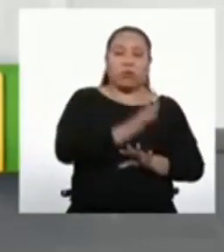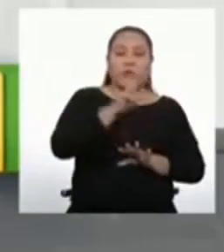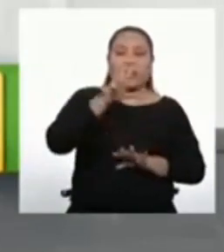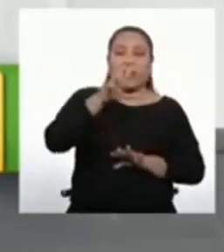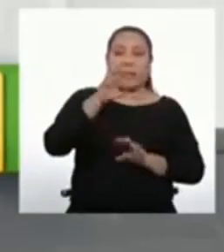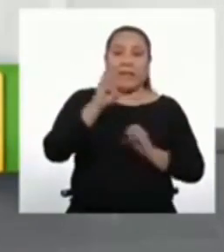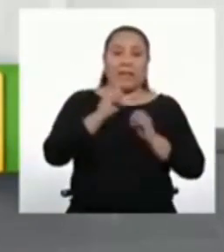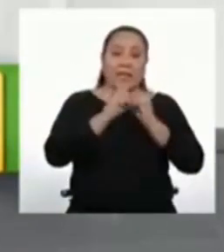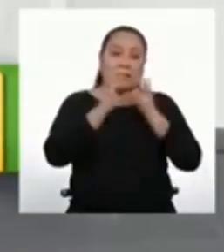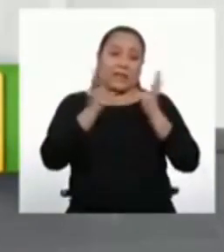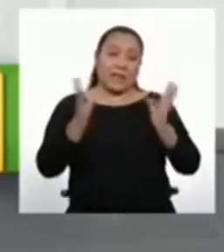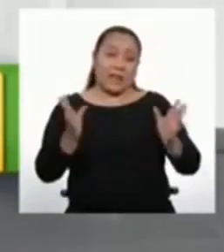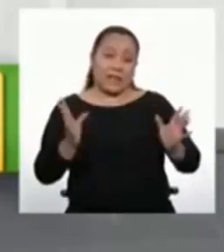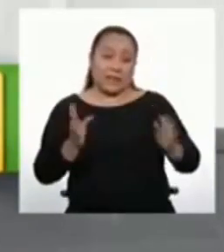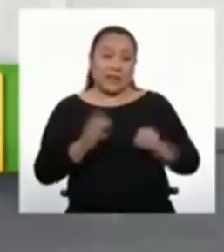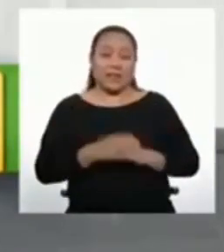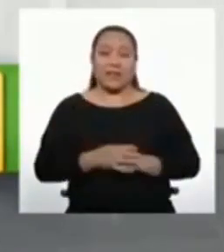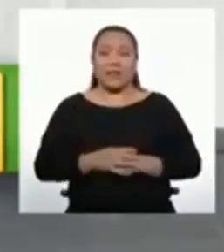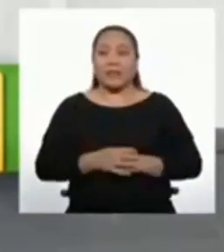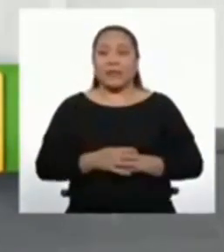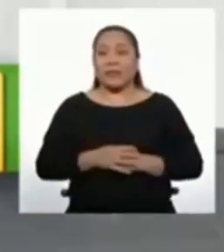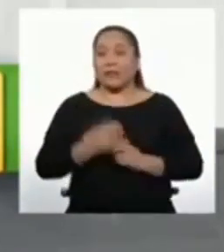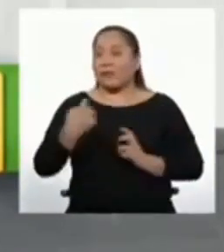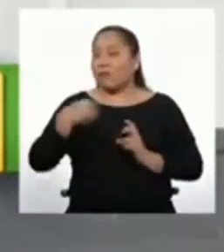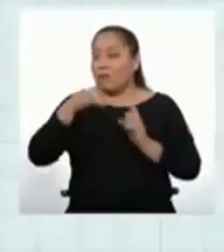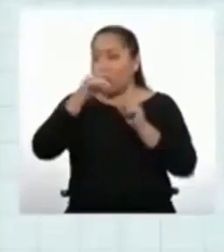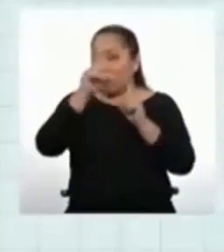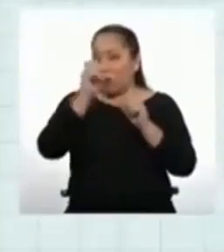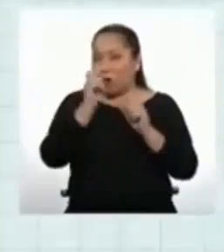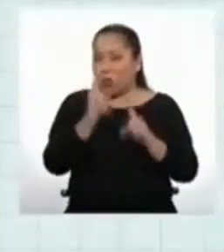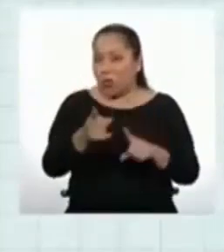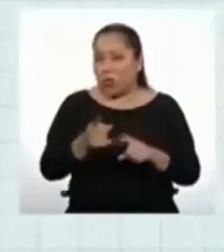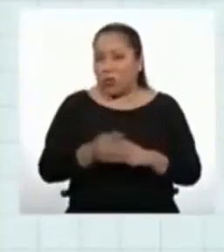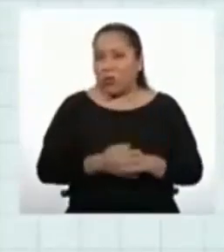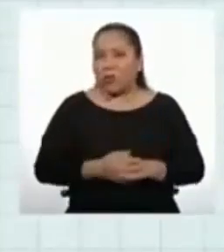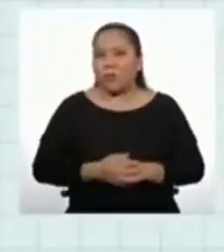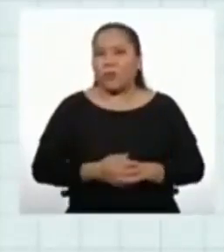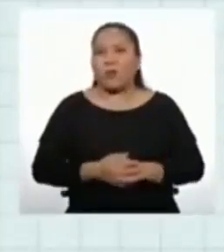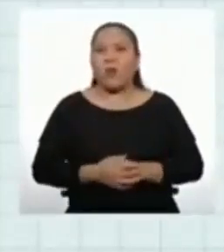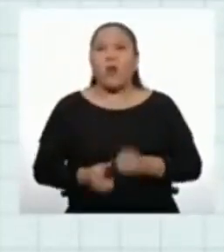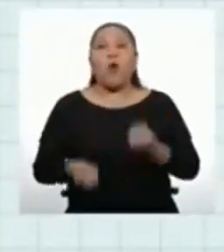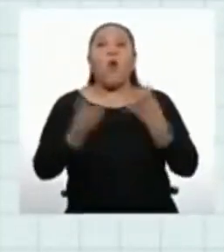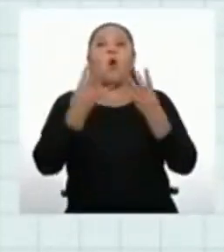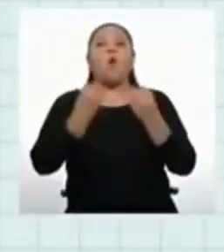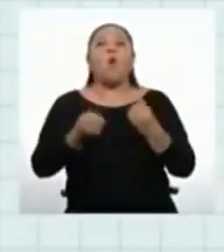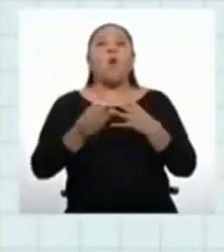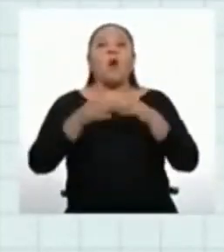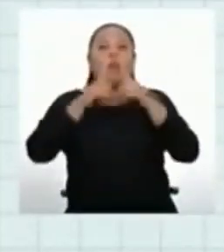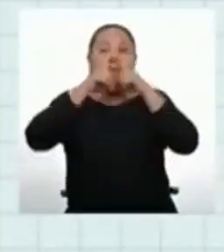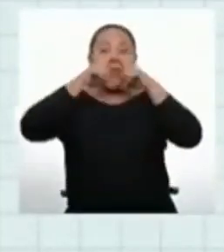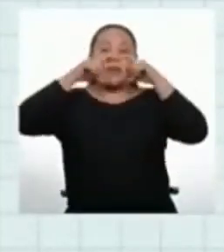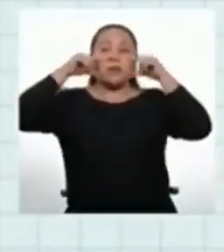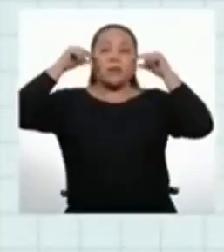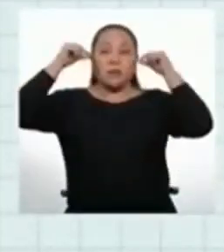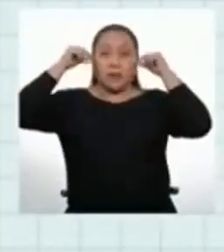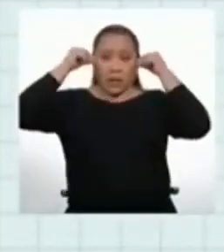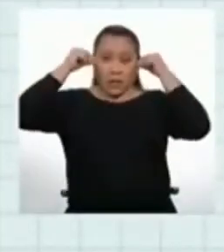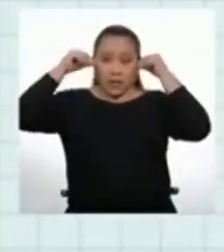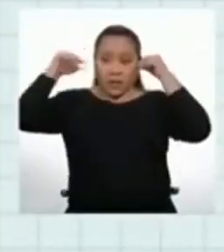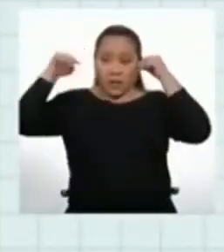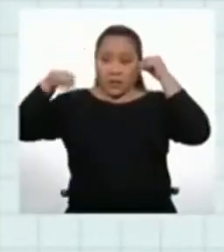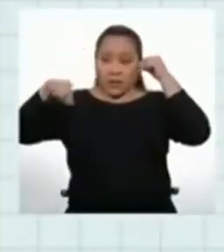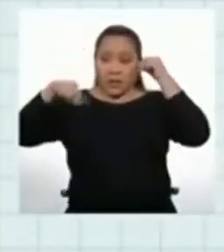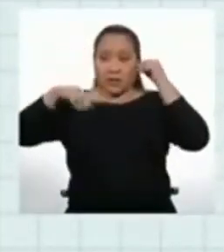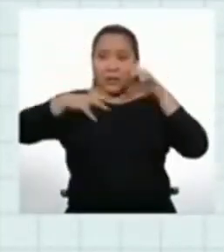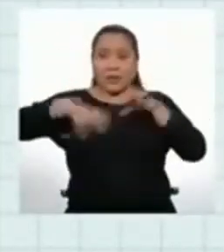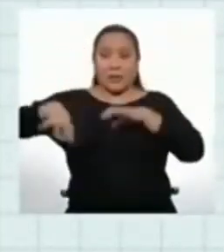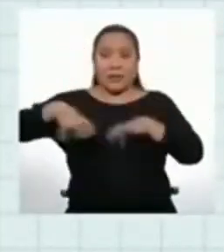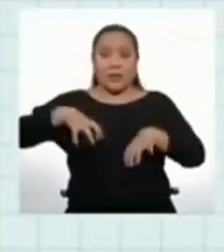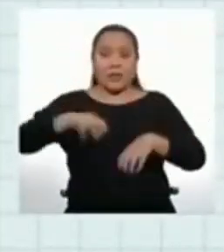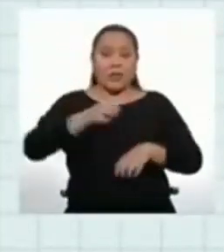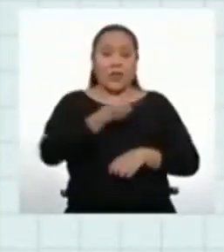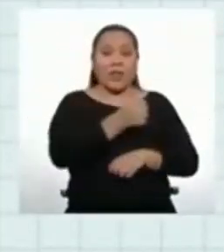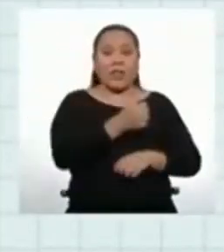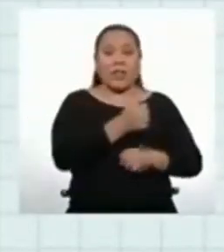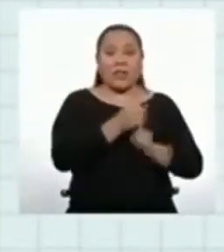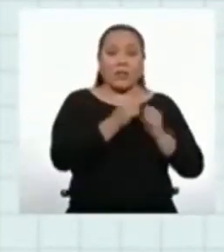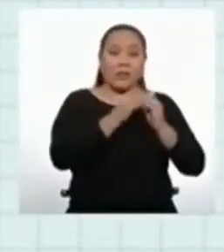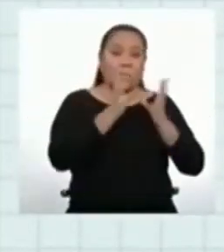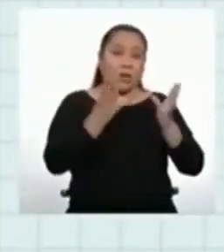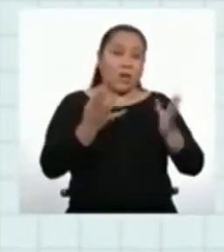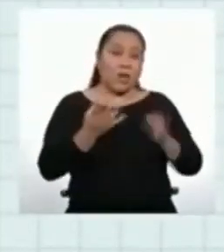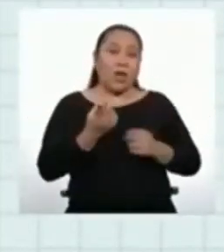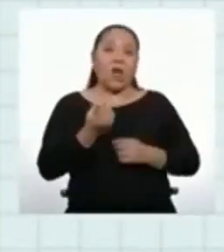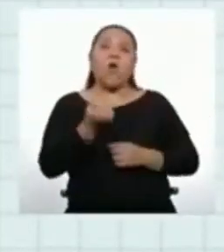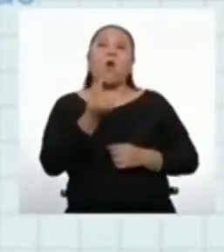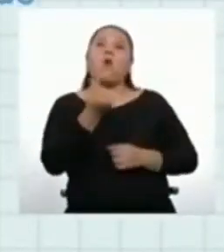como lo planearon, la gran pregunta es, ¿cuántas mascarillas confeccionaron el décimo día? ¿Y